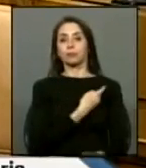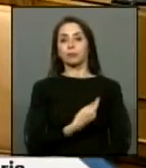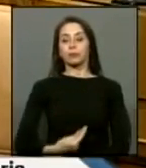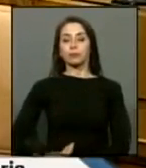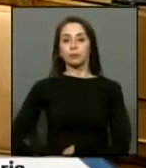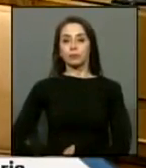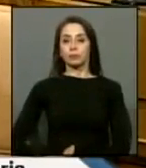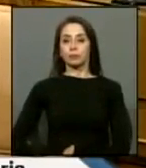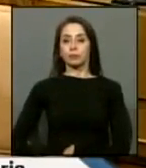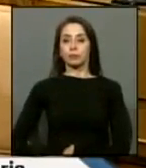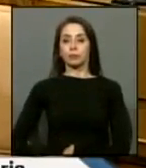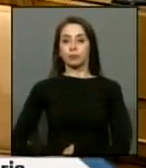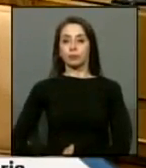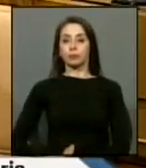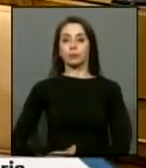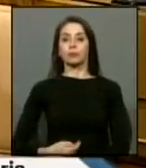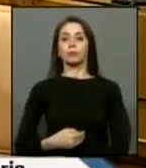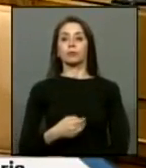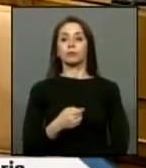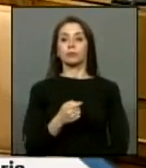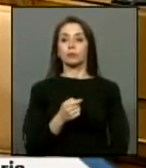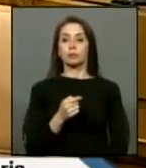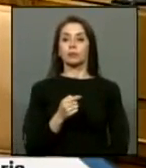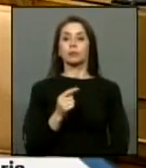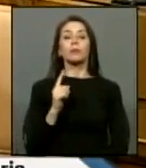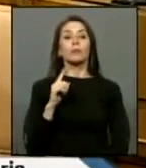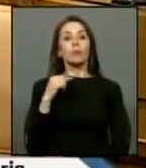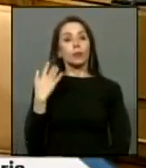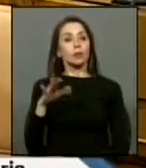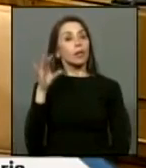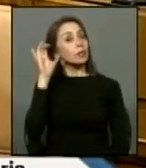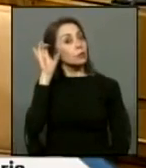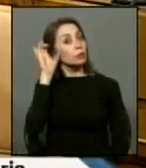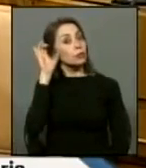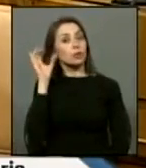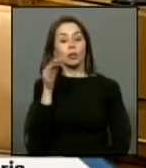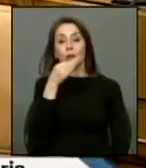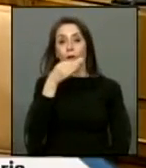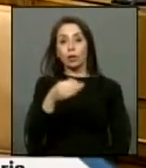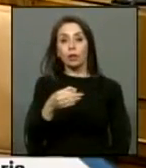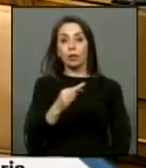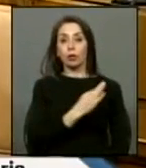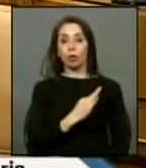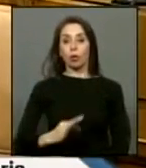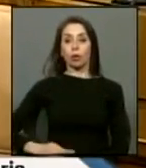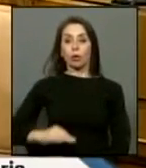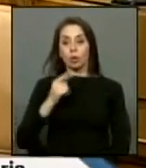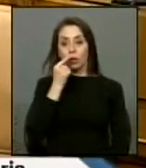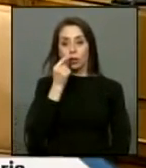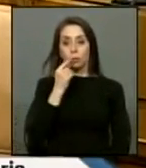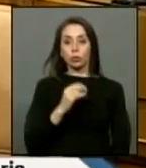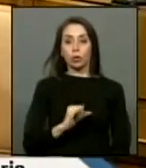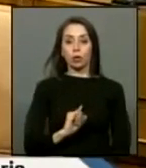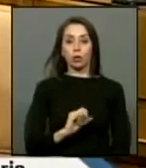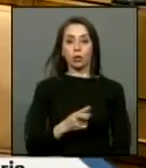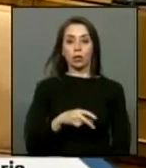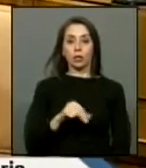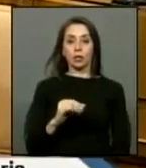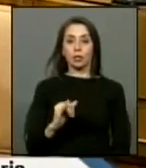es difícil quedarme callada después de haber escuchado las palabras del diputado Ignacio Rutia